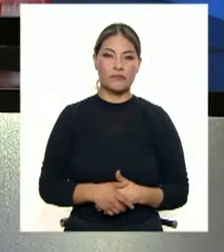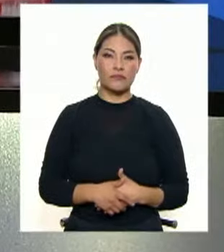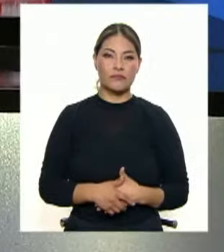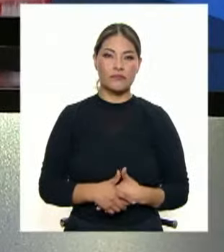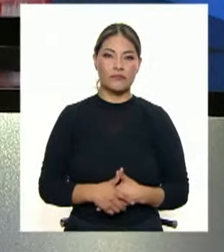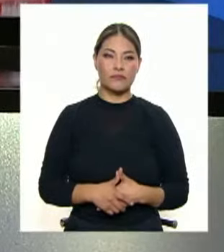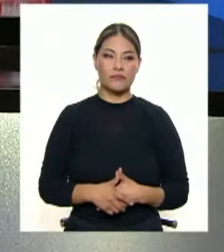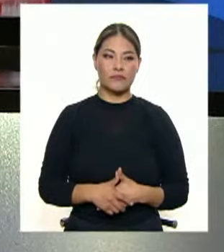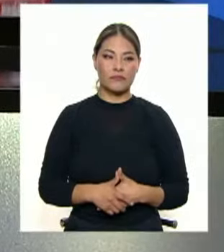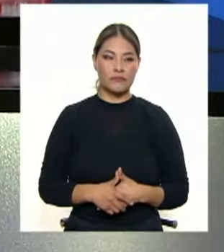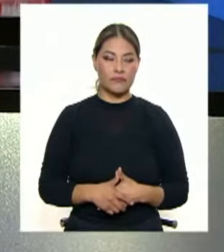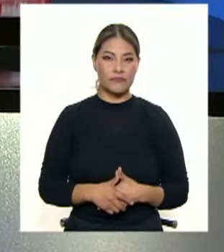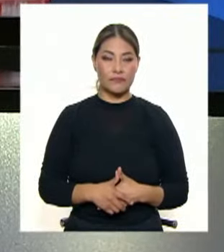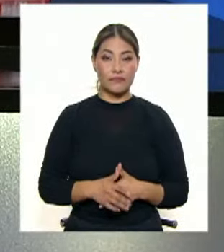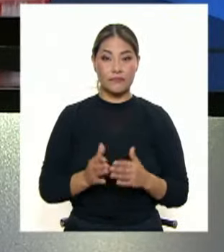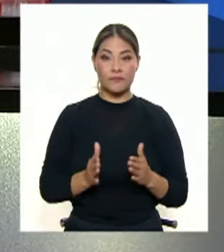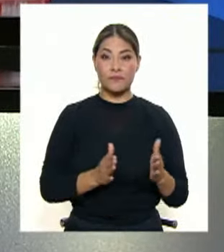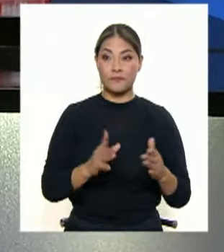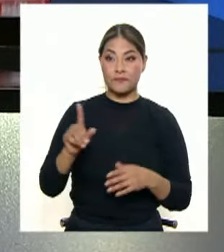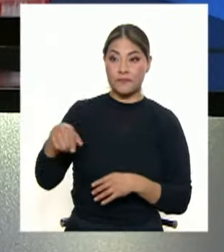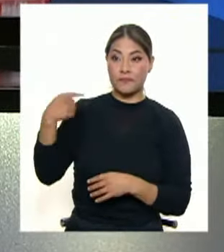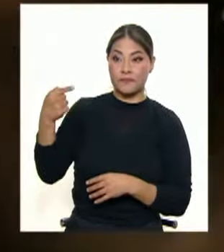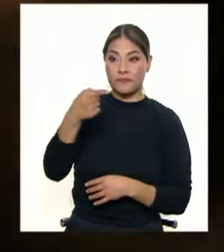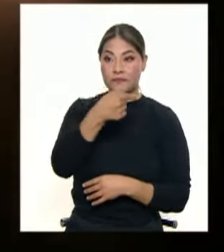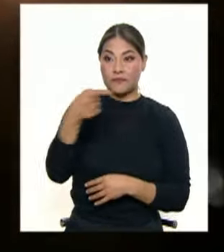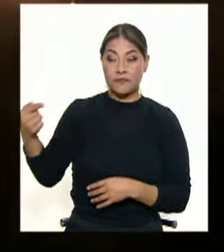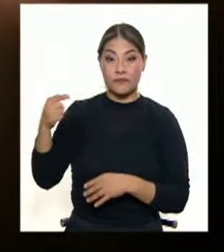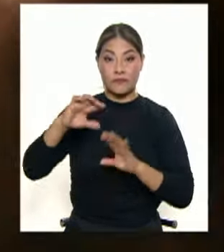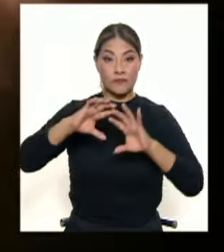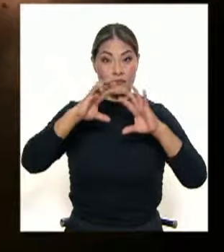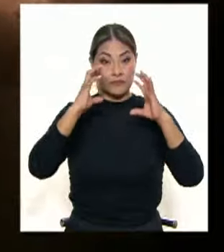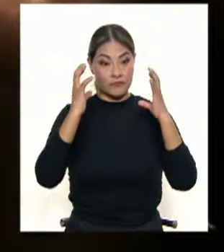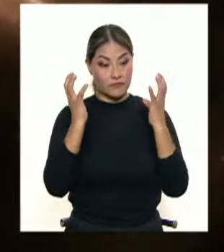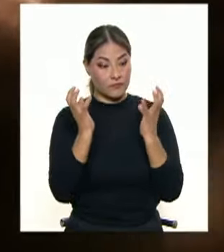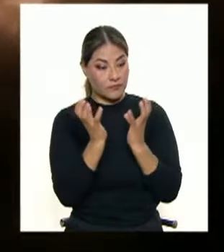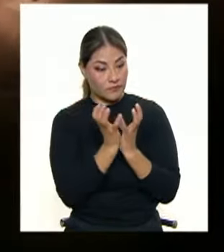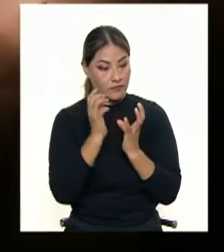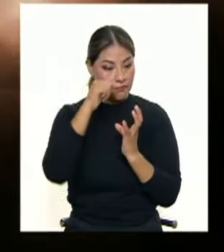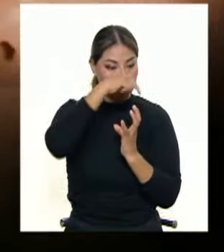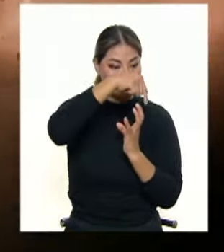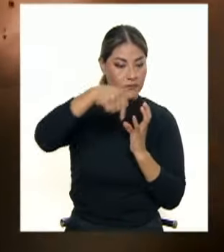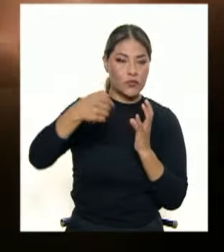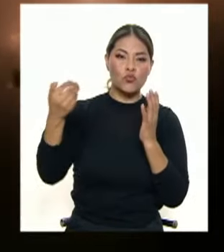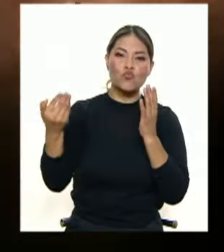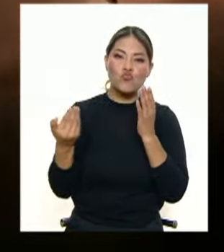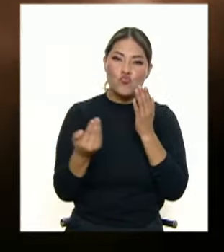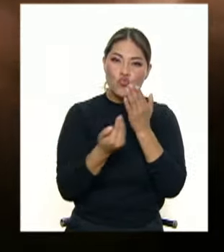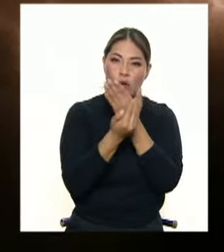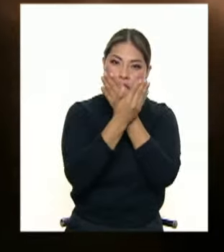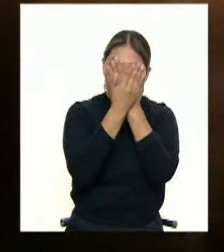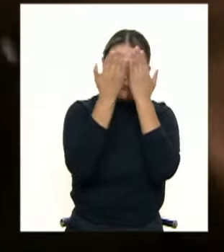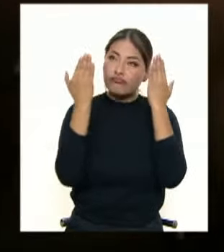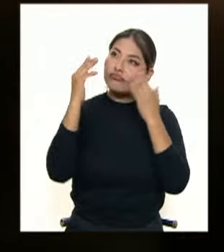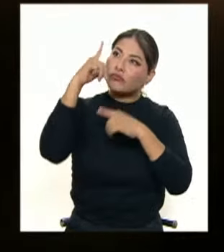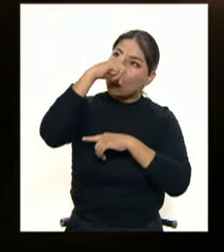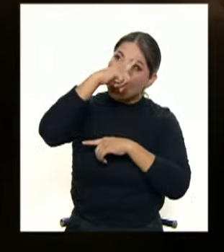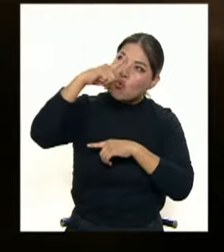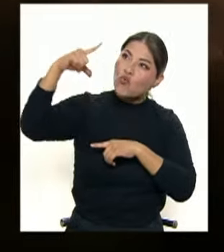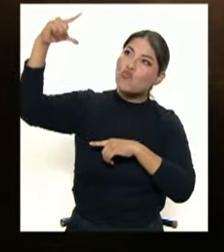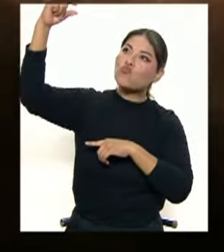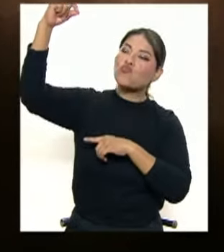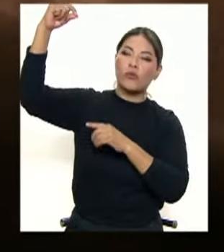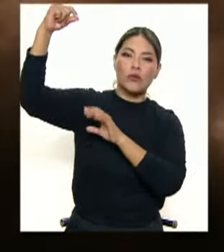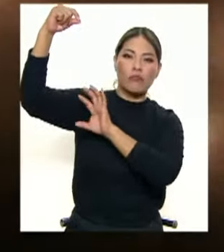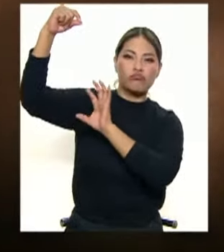Y atención con lo siguiente porque la próxima semana el planeta Tierra va a tener una nueva luna que orbitará a nuestro alrededor. Sí lo informaron